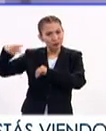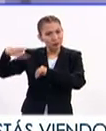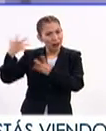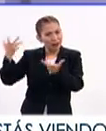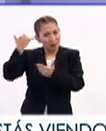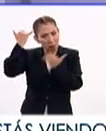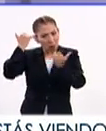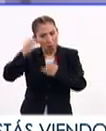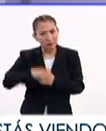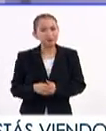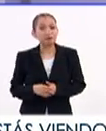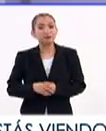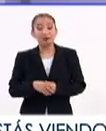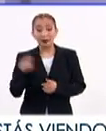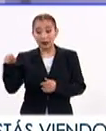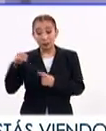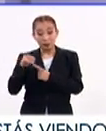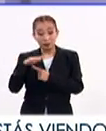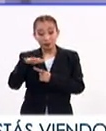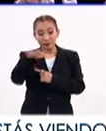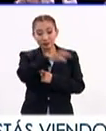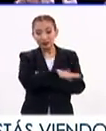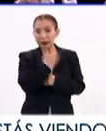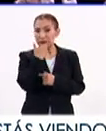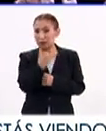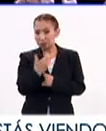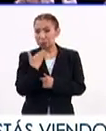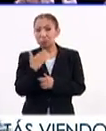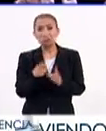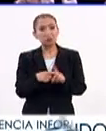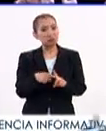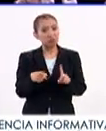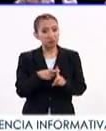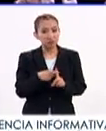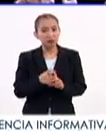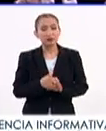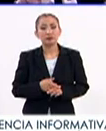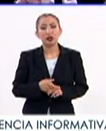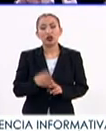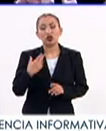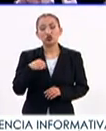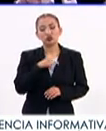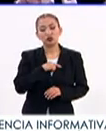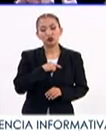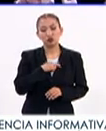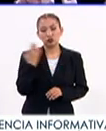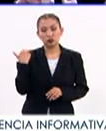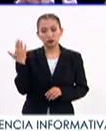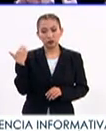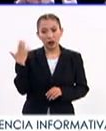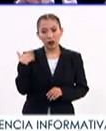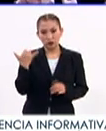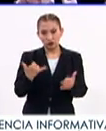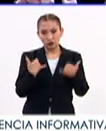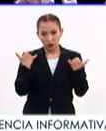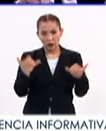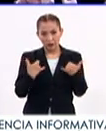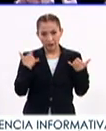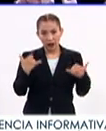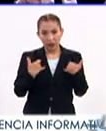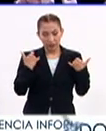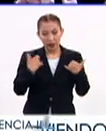¿no? Entonces, el impacto que se ha tenido, pues, ha sido muy favorable. Hemos tenido, los chicos